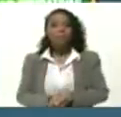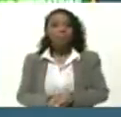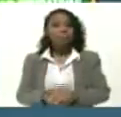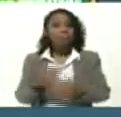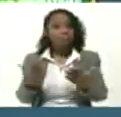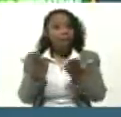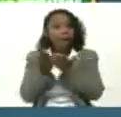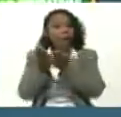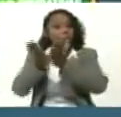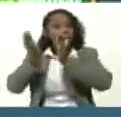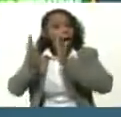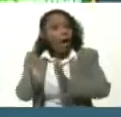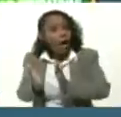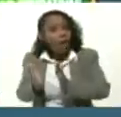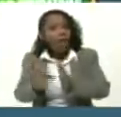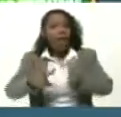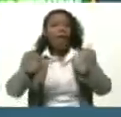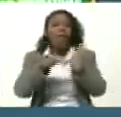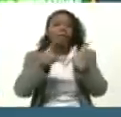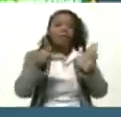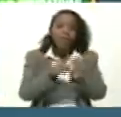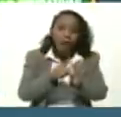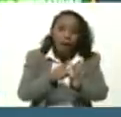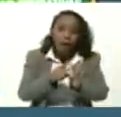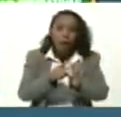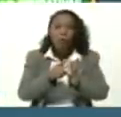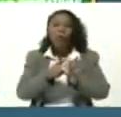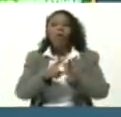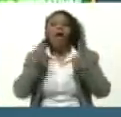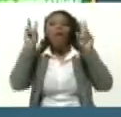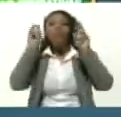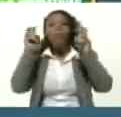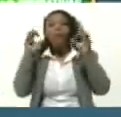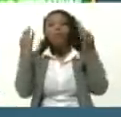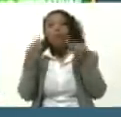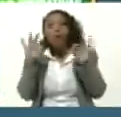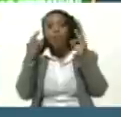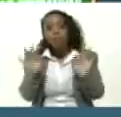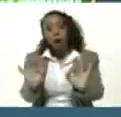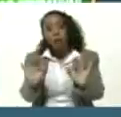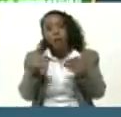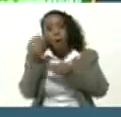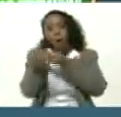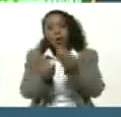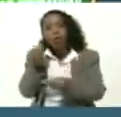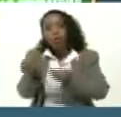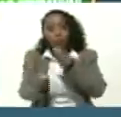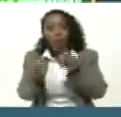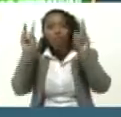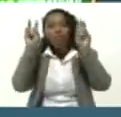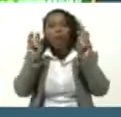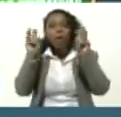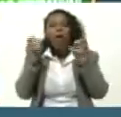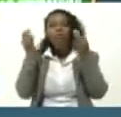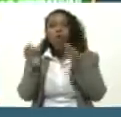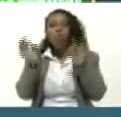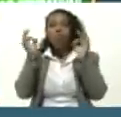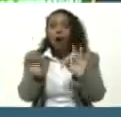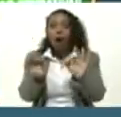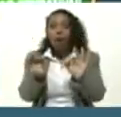La escuela En el liceo La nueva normalidad ¿Verdad? La nueva normalidad